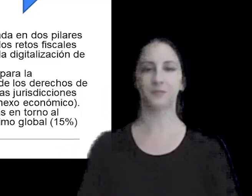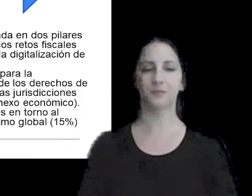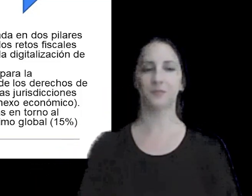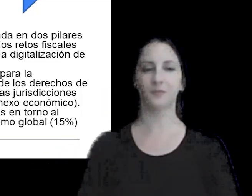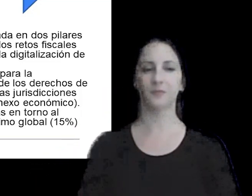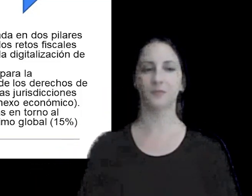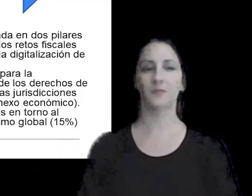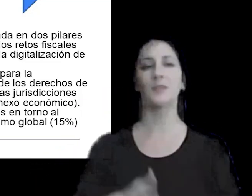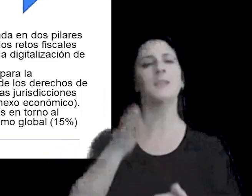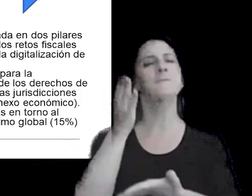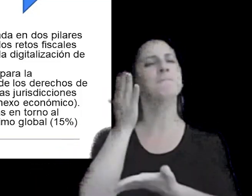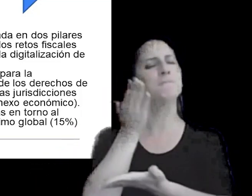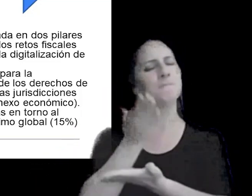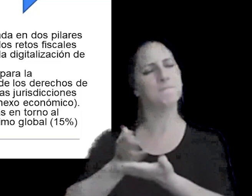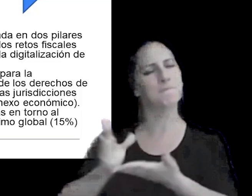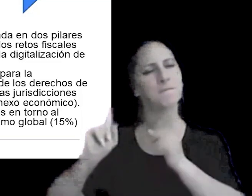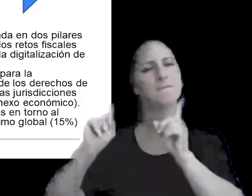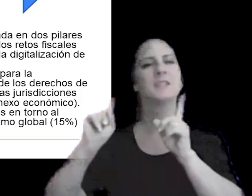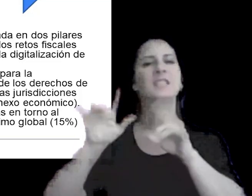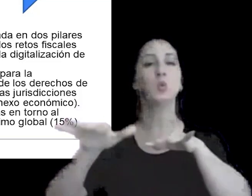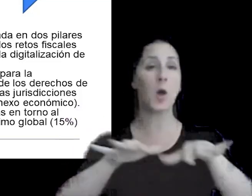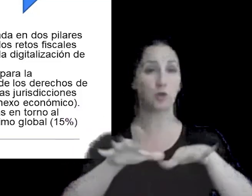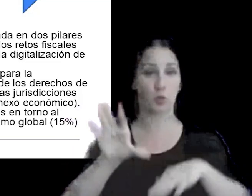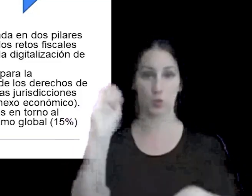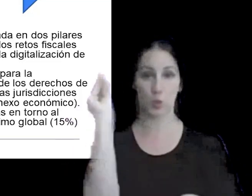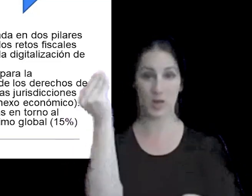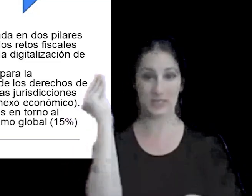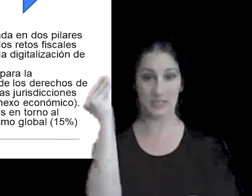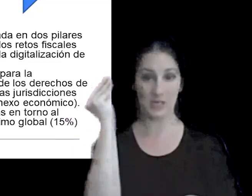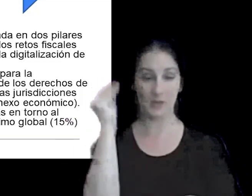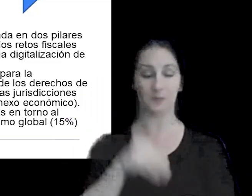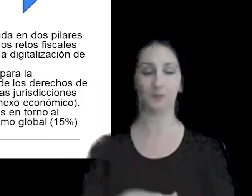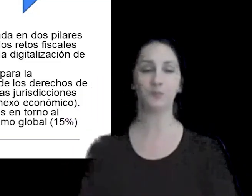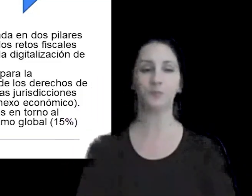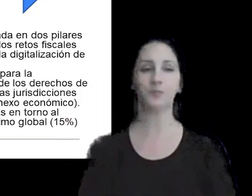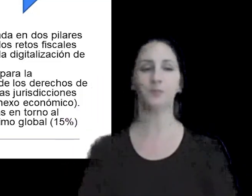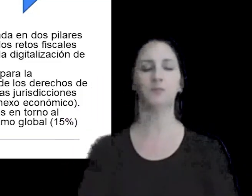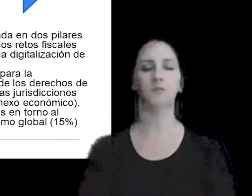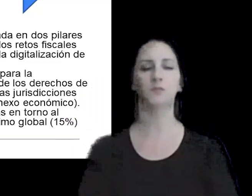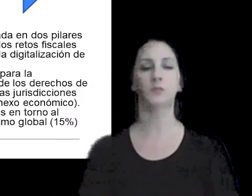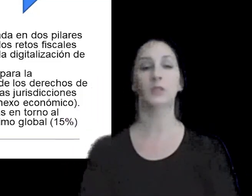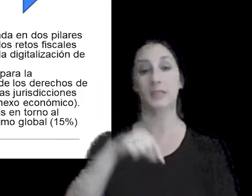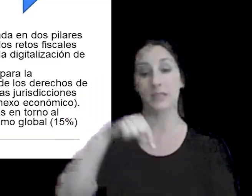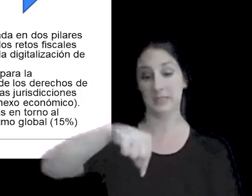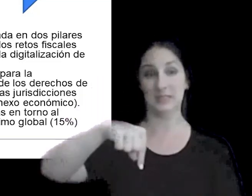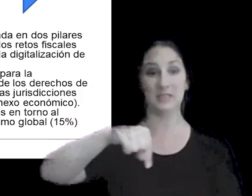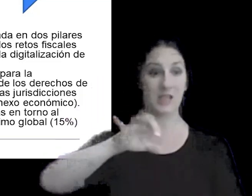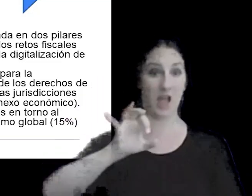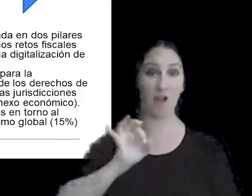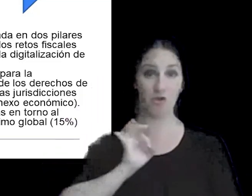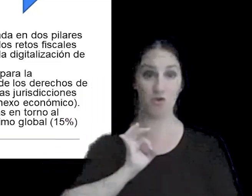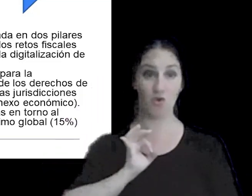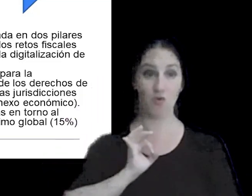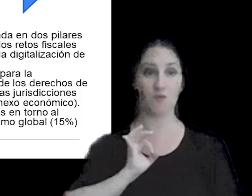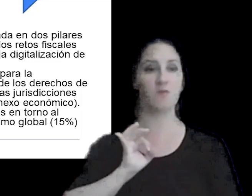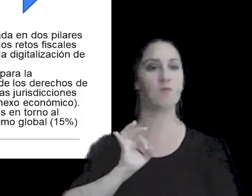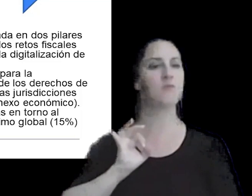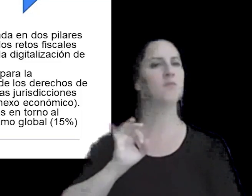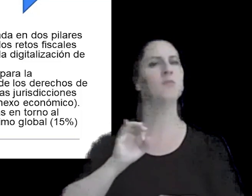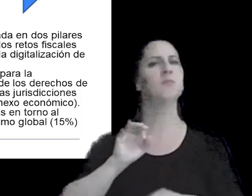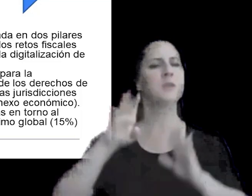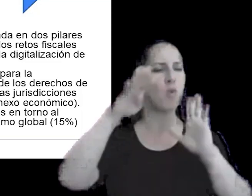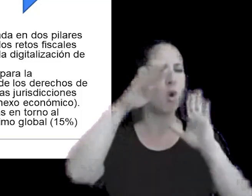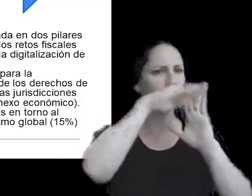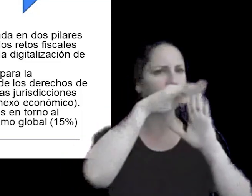excepción más notable es el caso de Brasil que hasta podríamos decir este año no había adoptado los